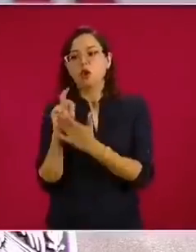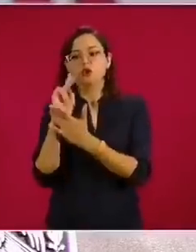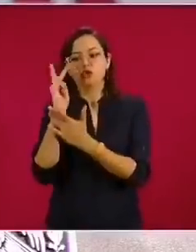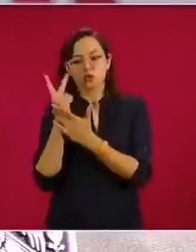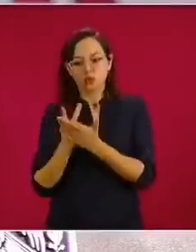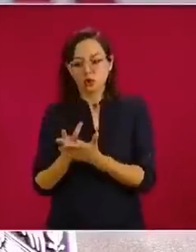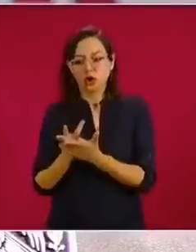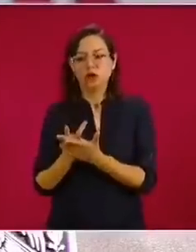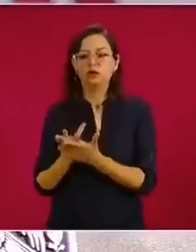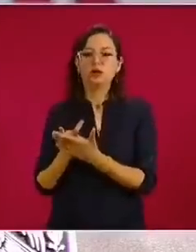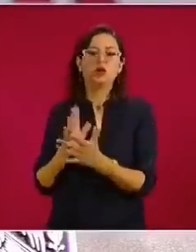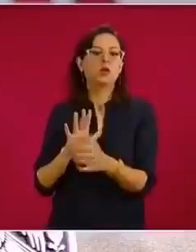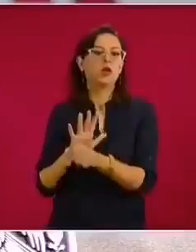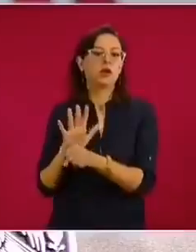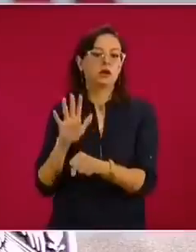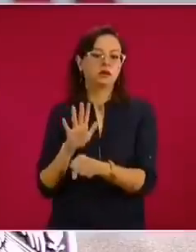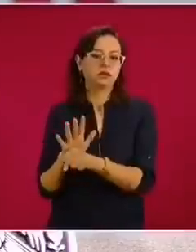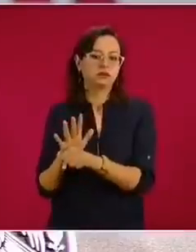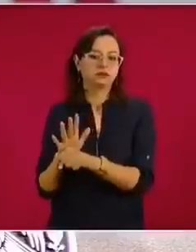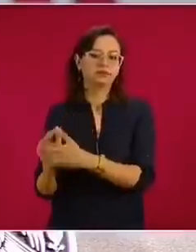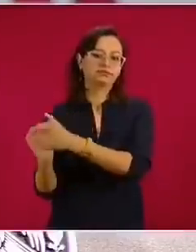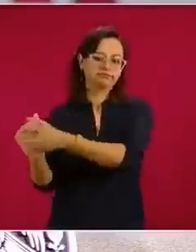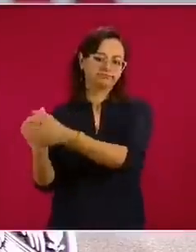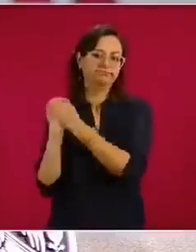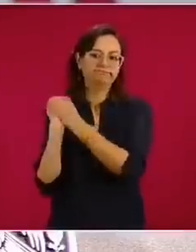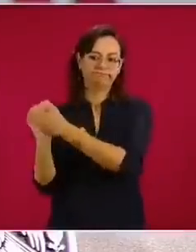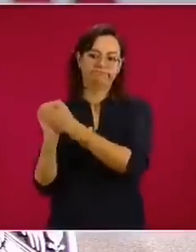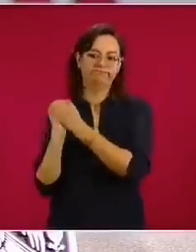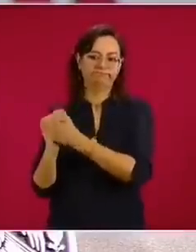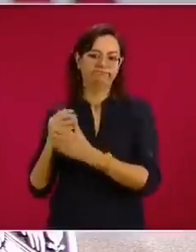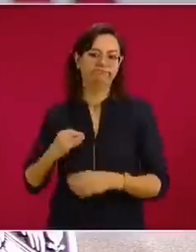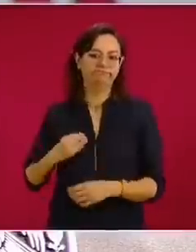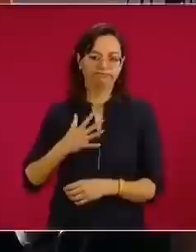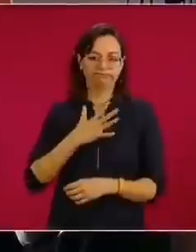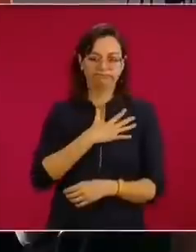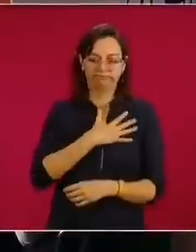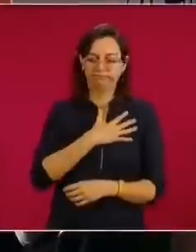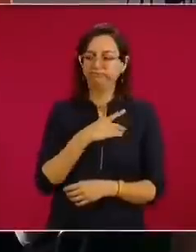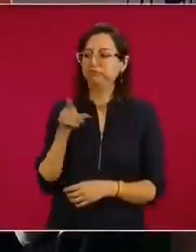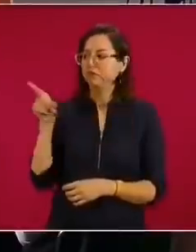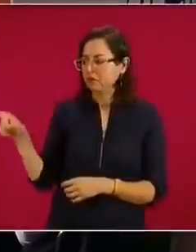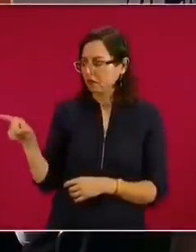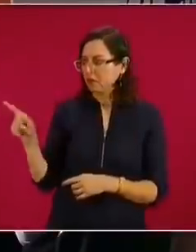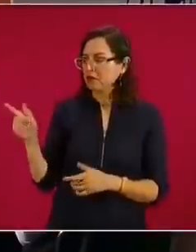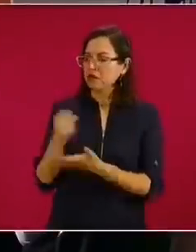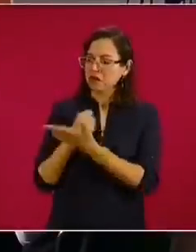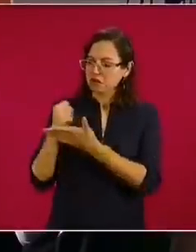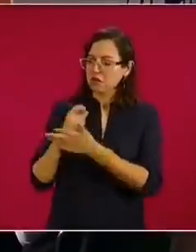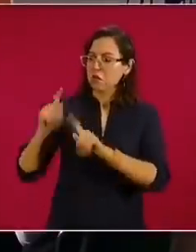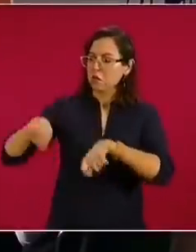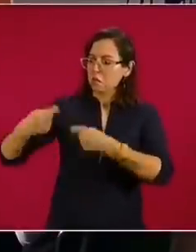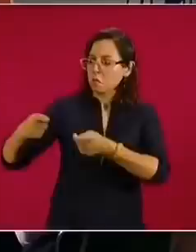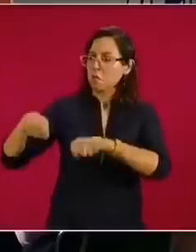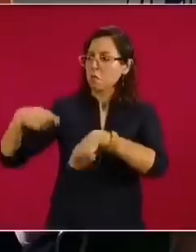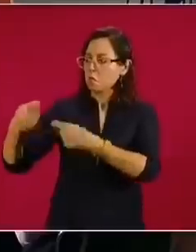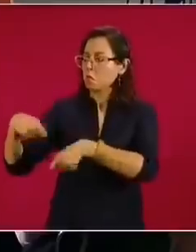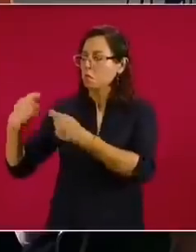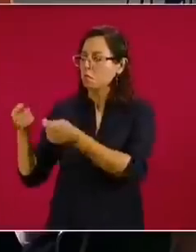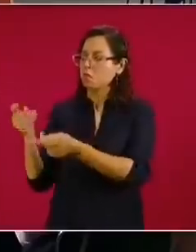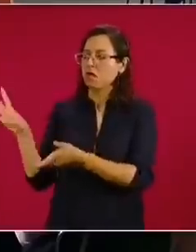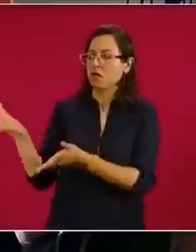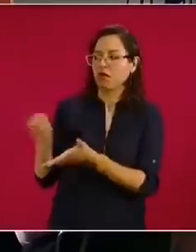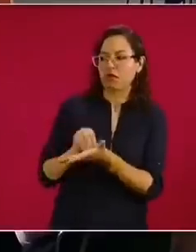en marcha, que es el programa de Tandas para el Bienestar. Entonces, se toma el modelo de Tandas para el Bienestar y